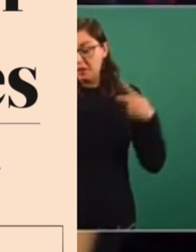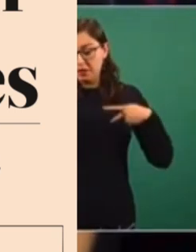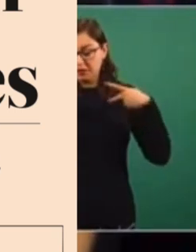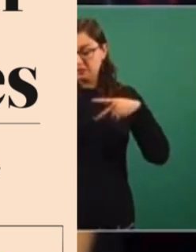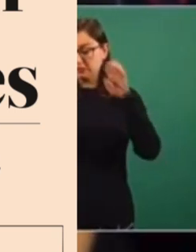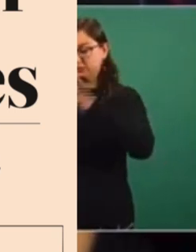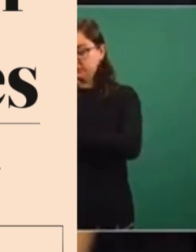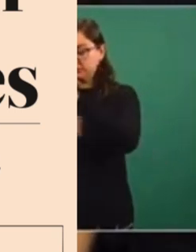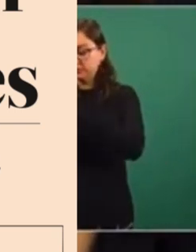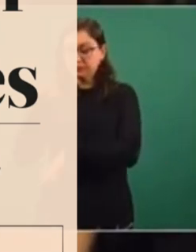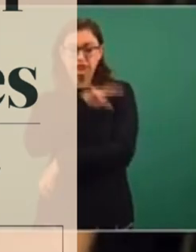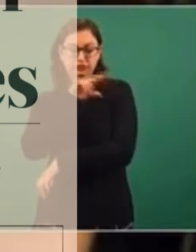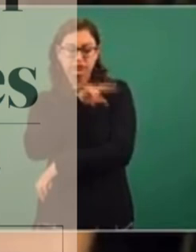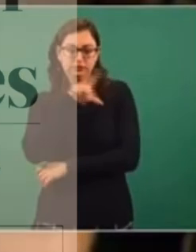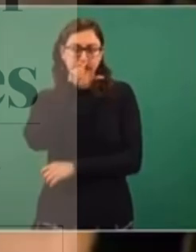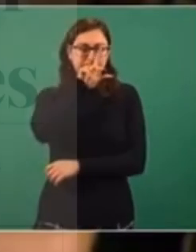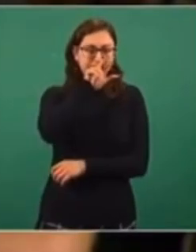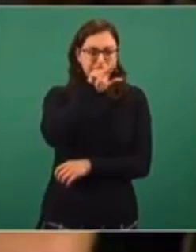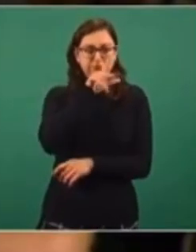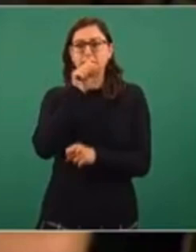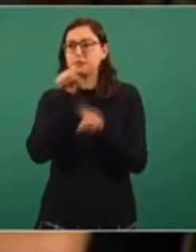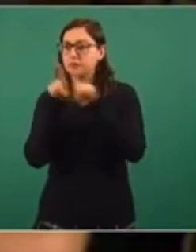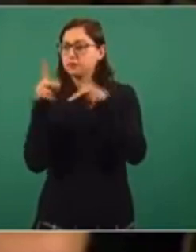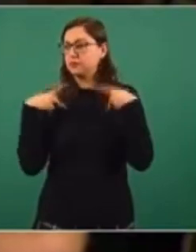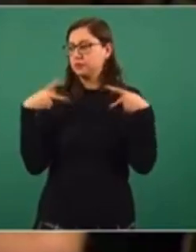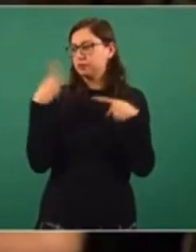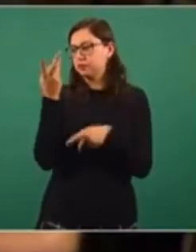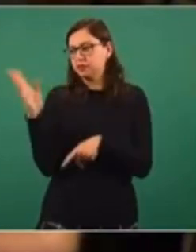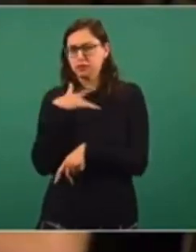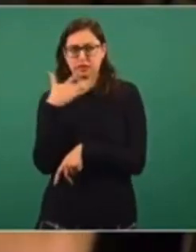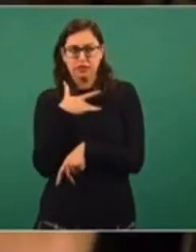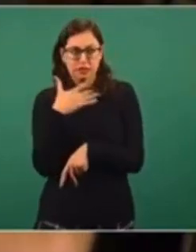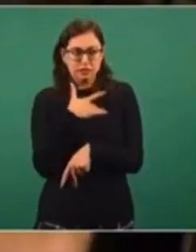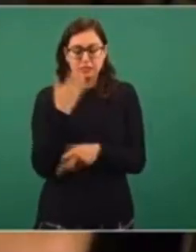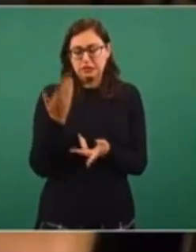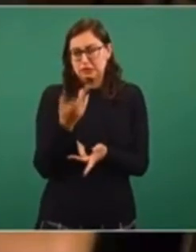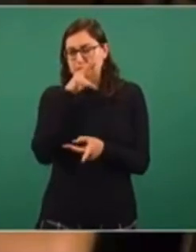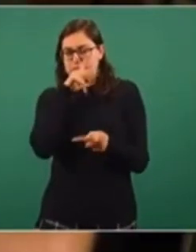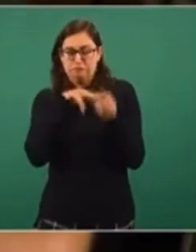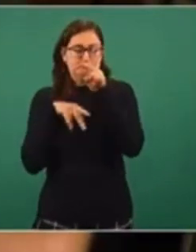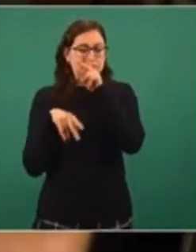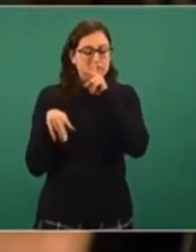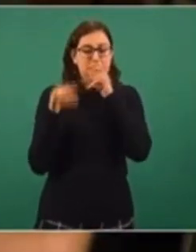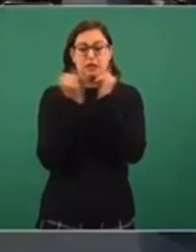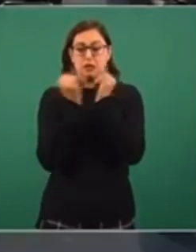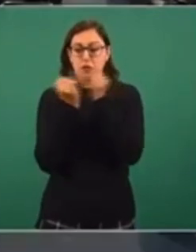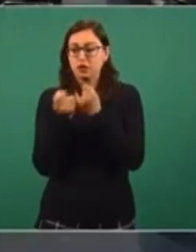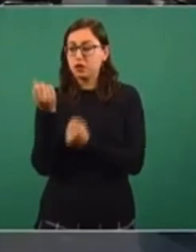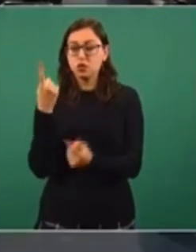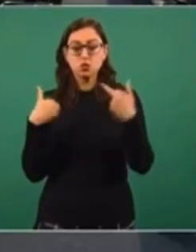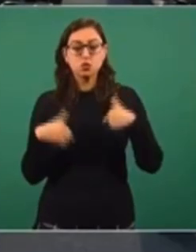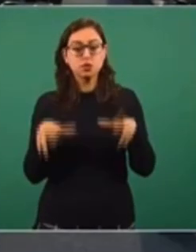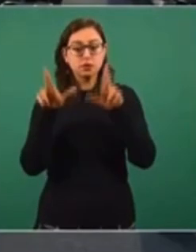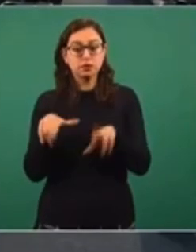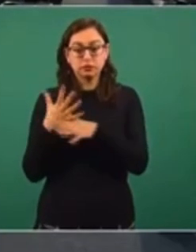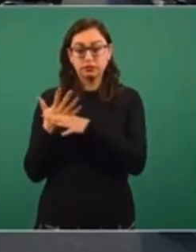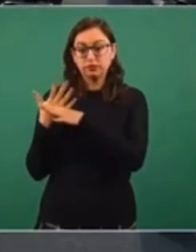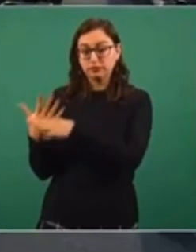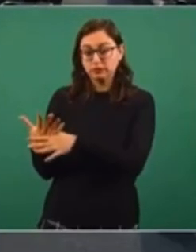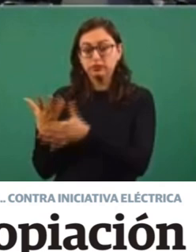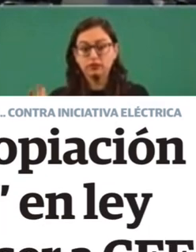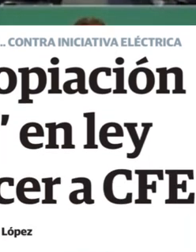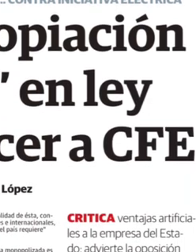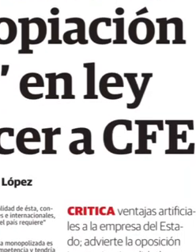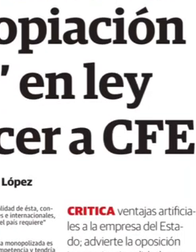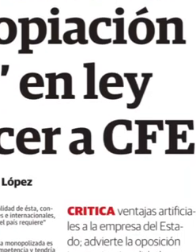por ahí también hay una parte, una sección de los representantes empresariales que mencionan que esto podría llevar